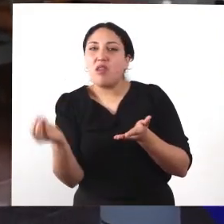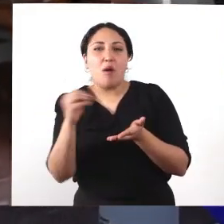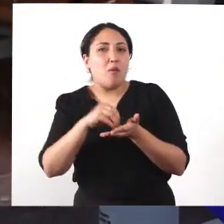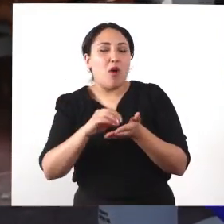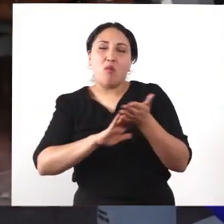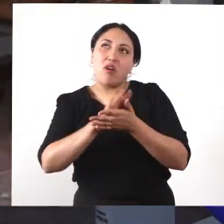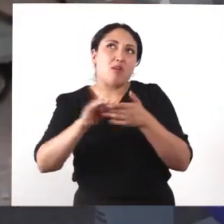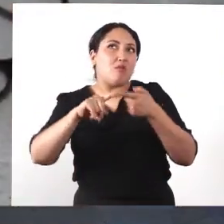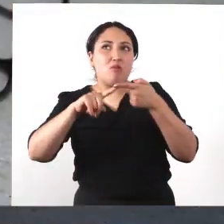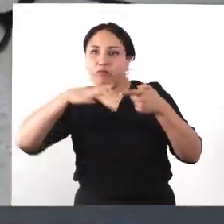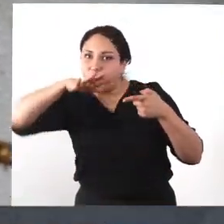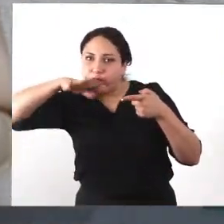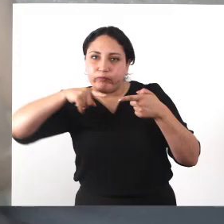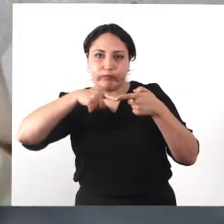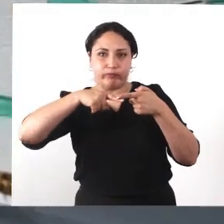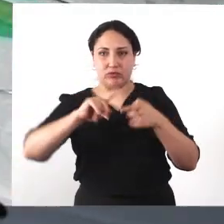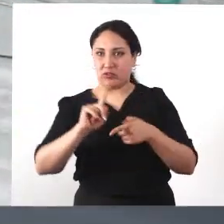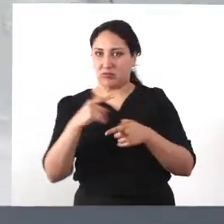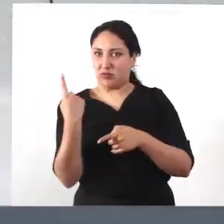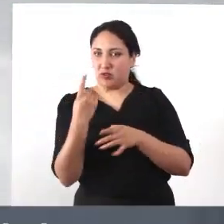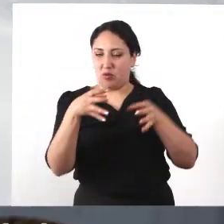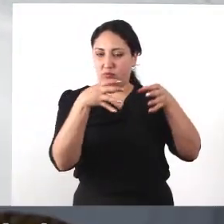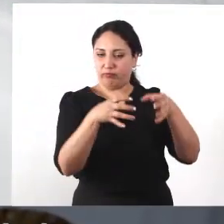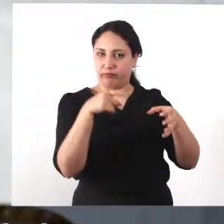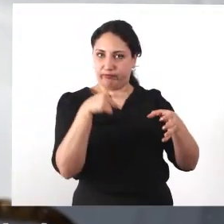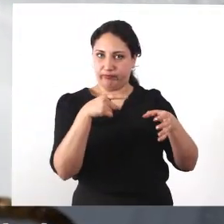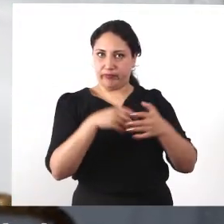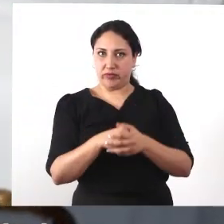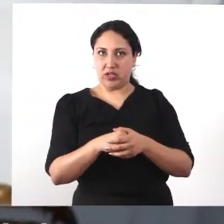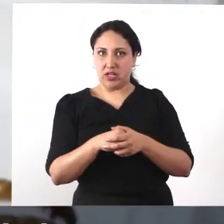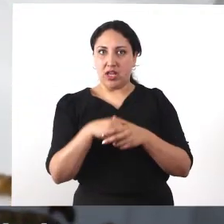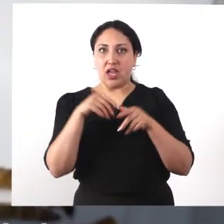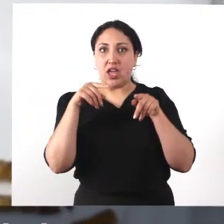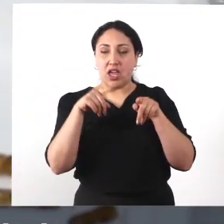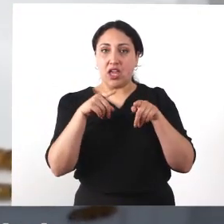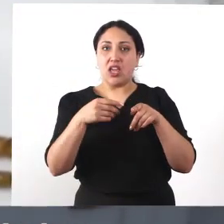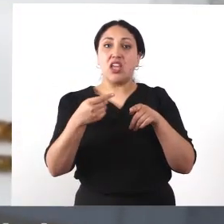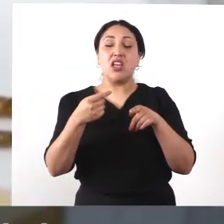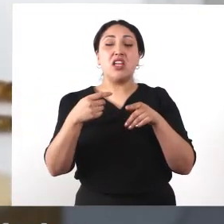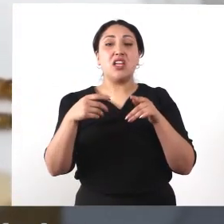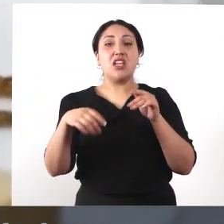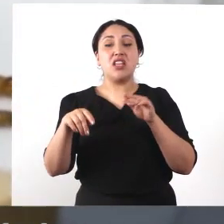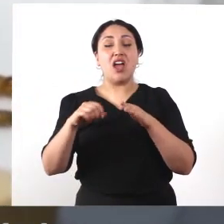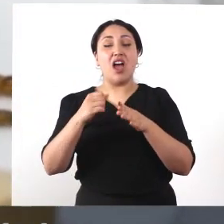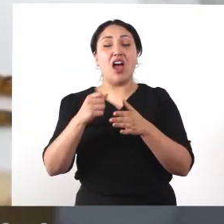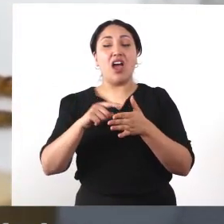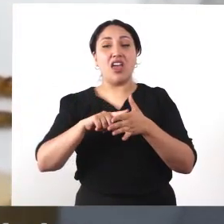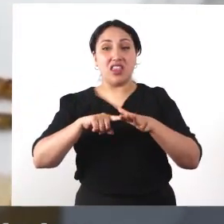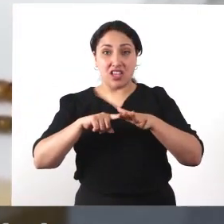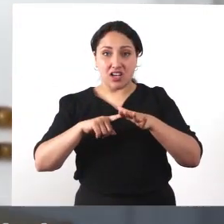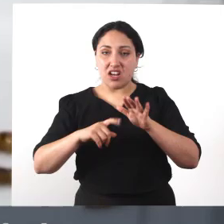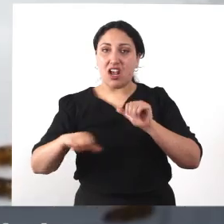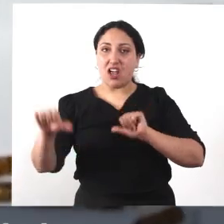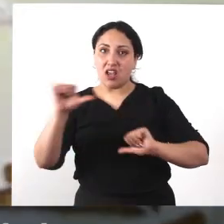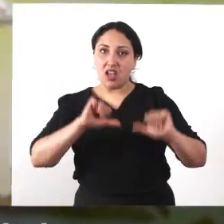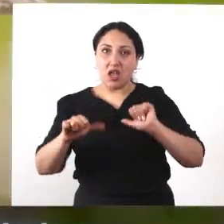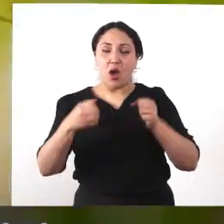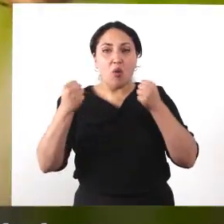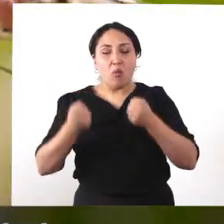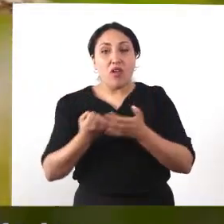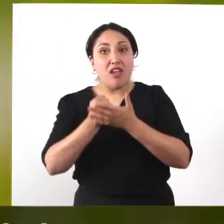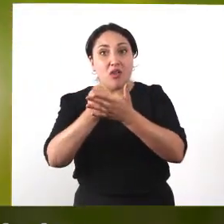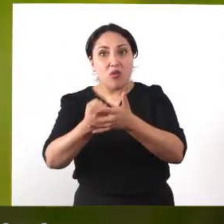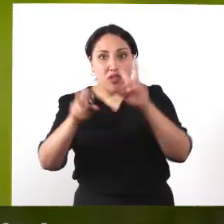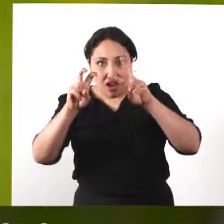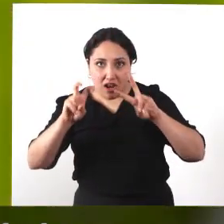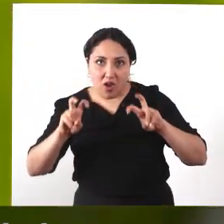como por ejemplo en este caso el líquido. Este tipo de técnica experimental podría facilitar el estudio de los estados inmaduros de los insectos con